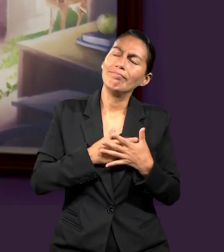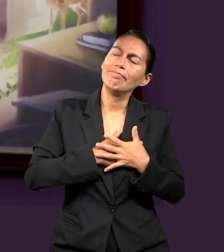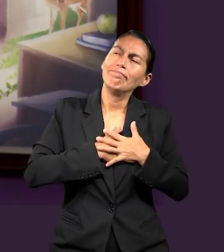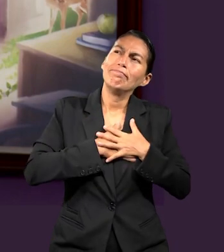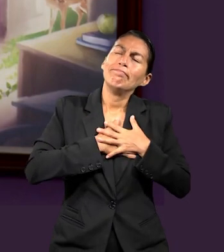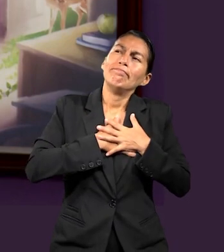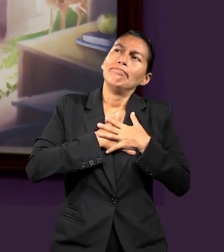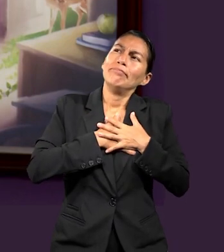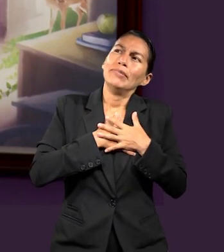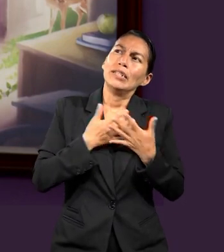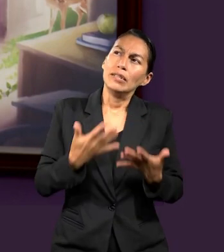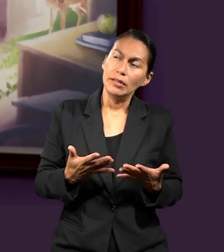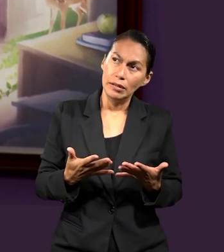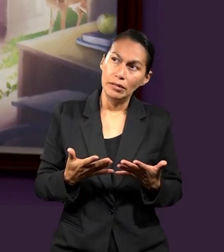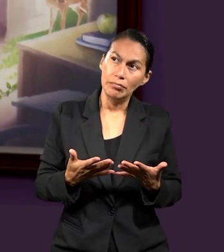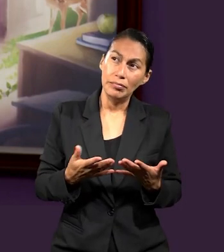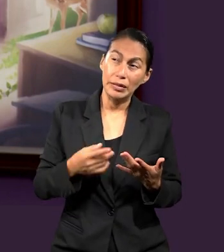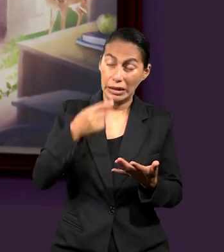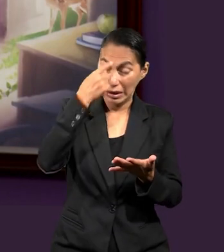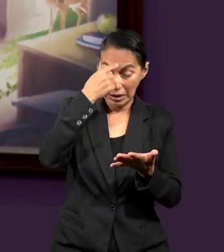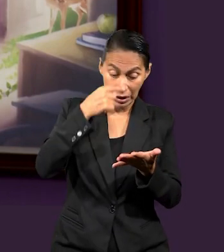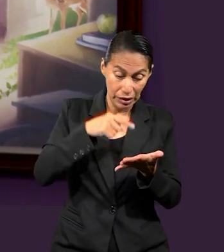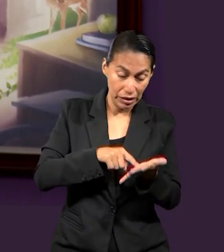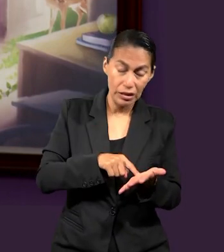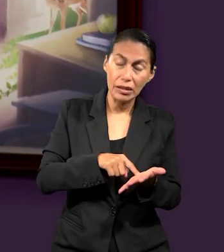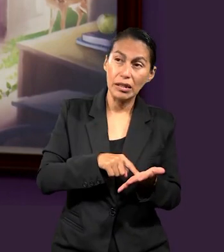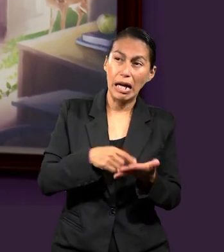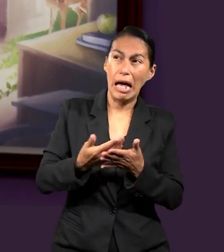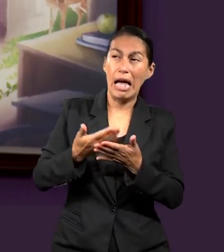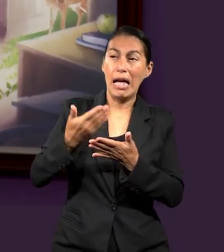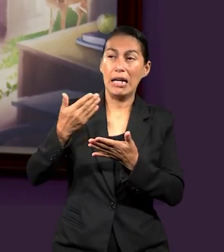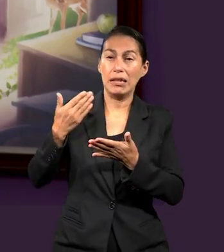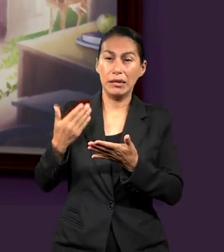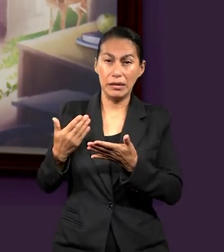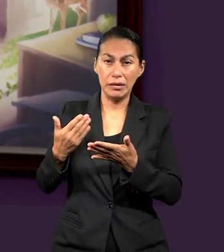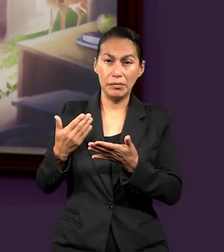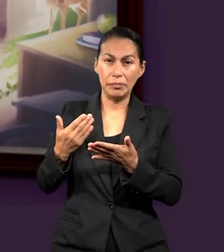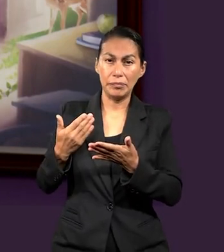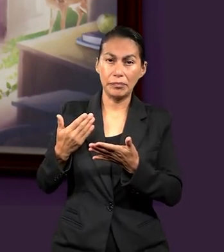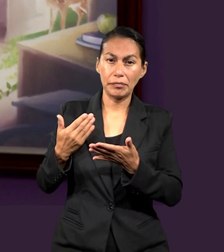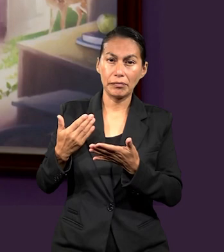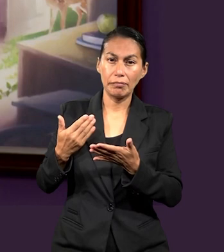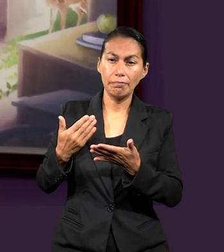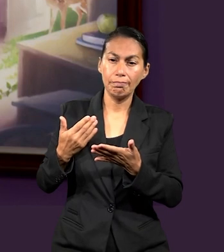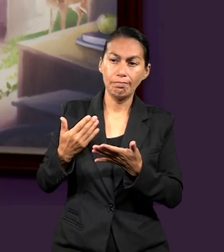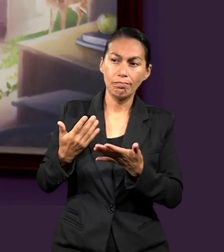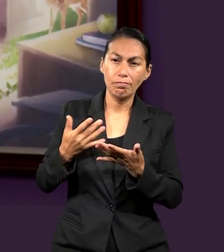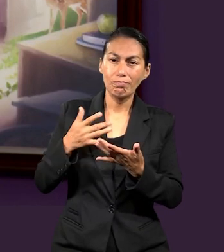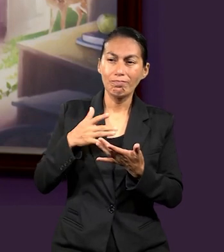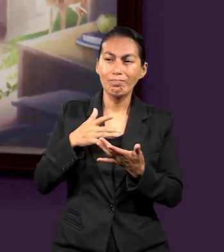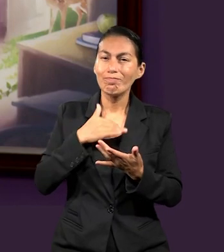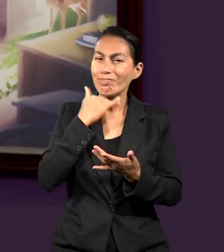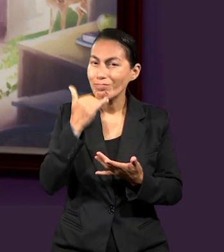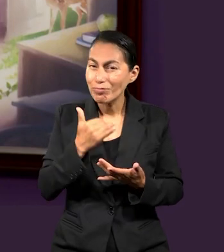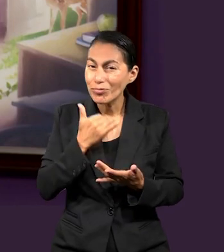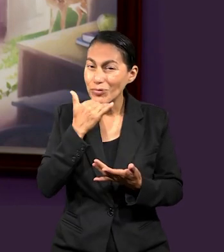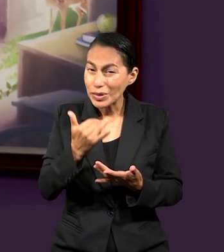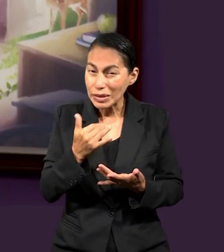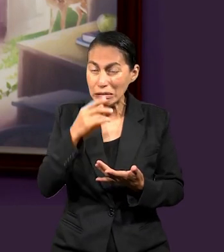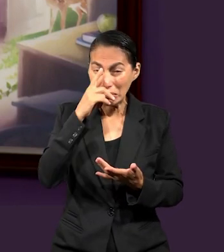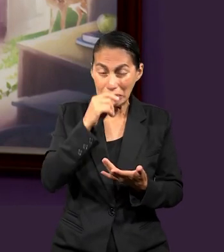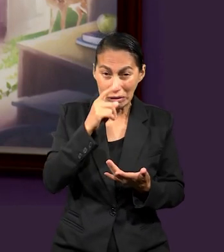apasionada por las convicciones y por las creencias. En un inicio tenía una visión, digamos, incorrecta y